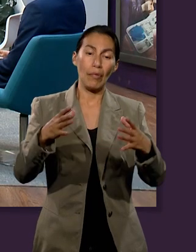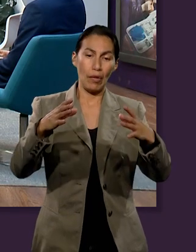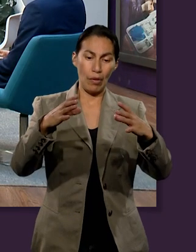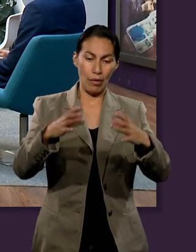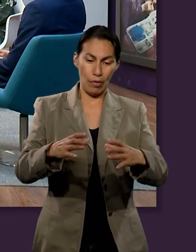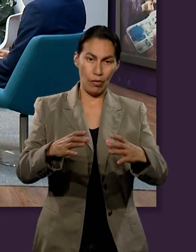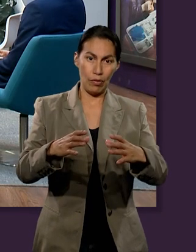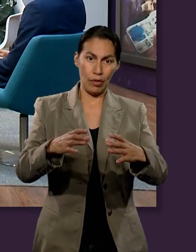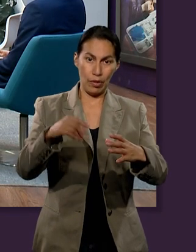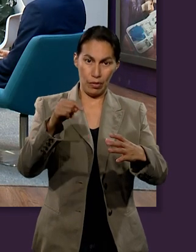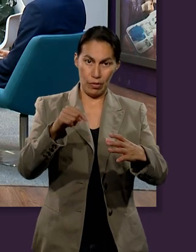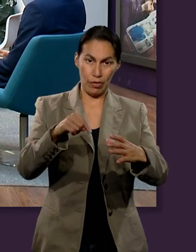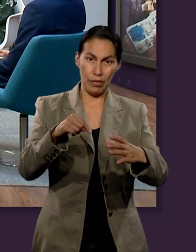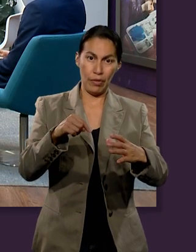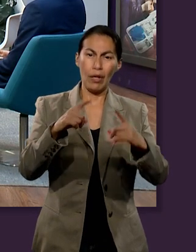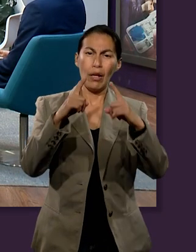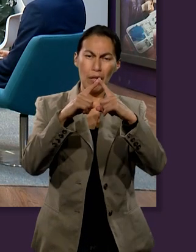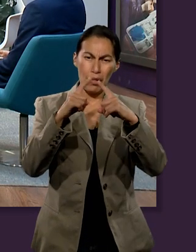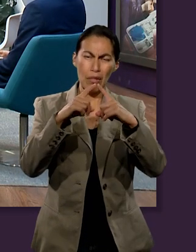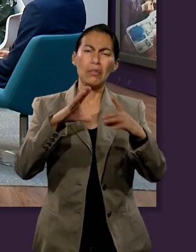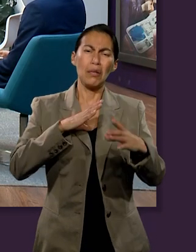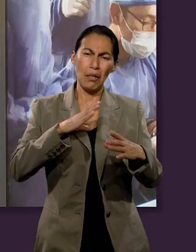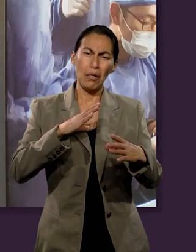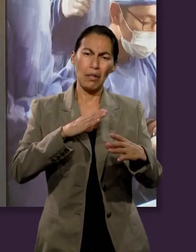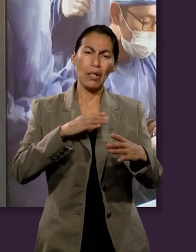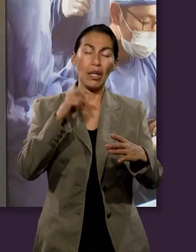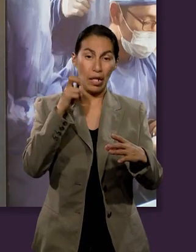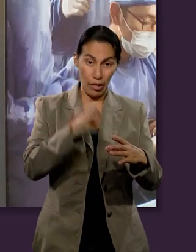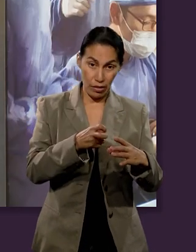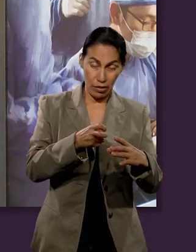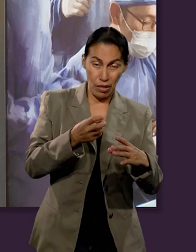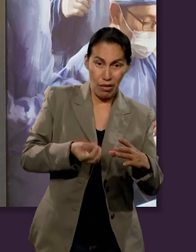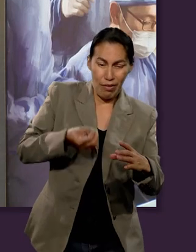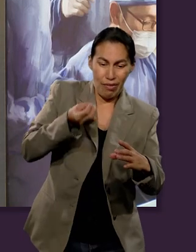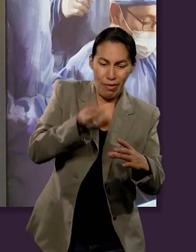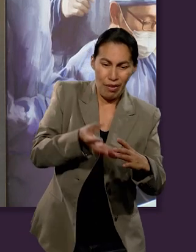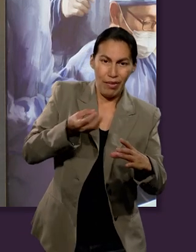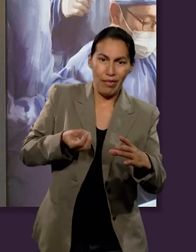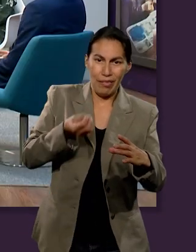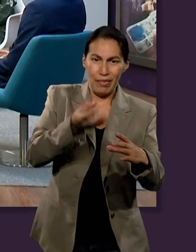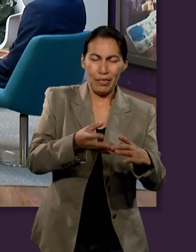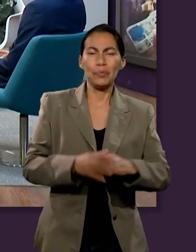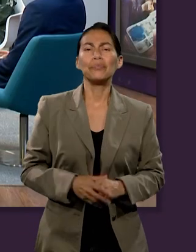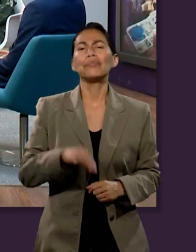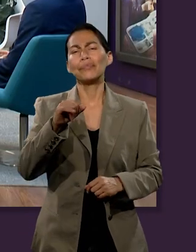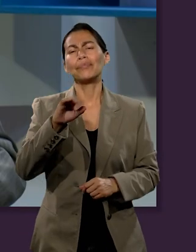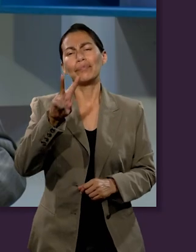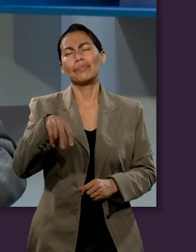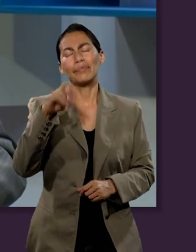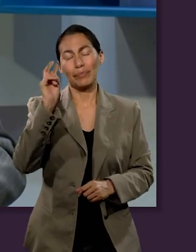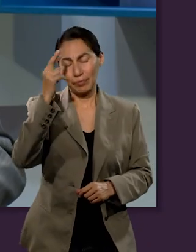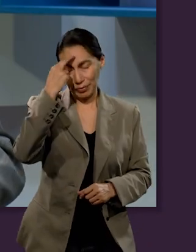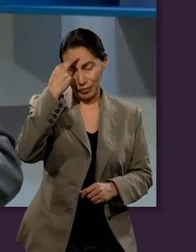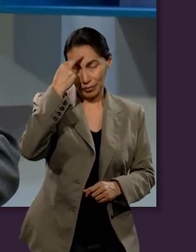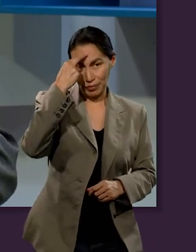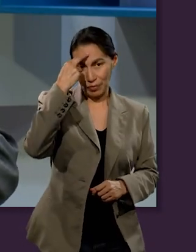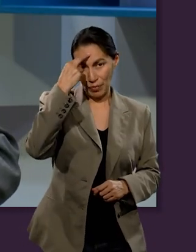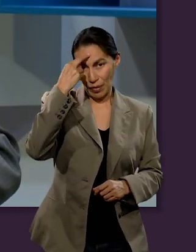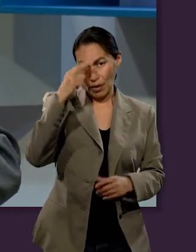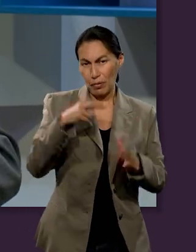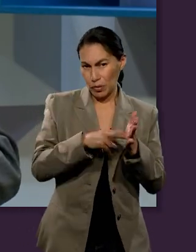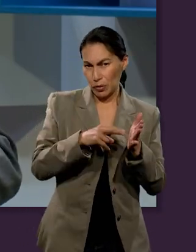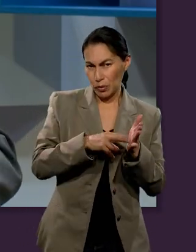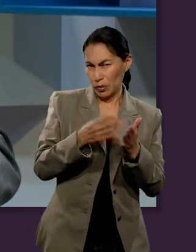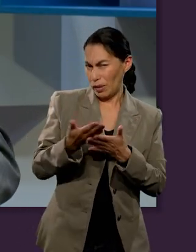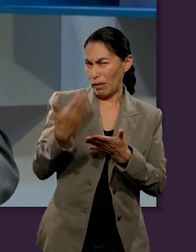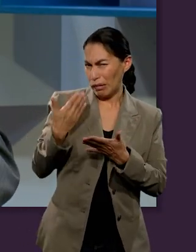con el alfolí, que es justamente las iglesias, a donde nosotros devolvemos los diezmos. Sí, recordemos que el mismo pasaje